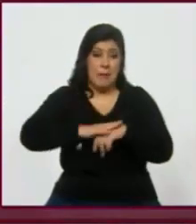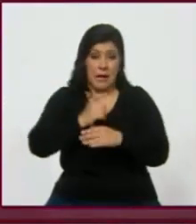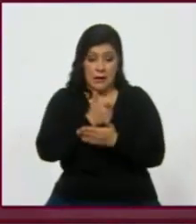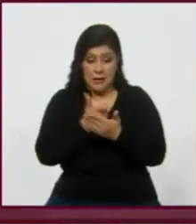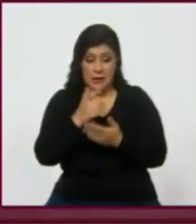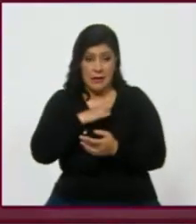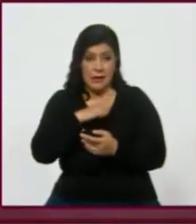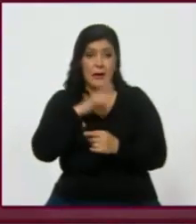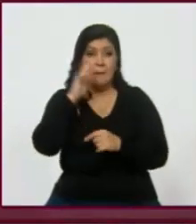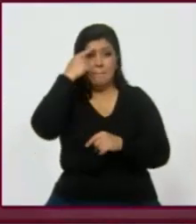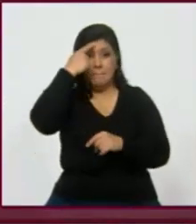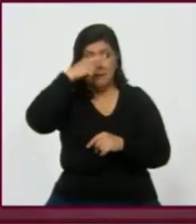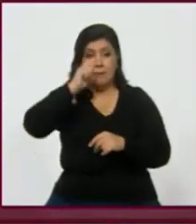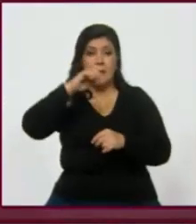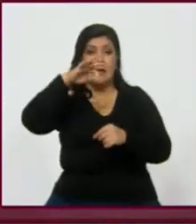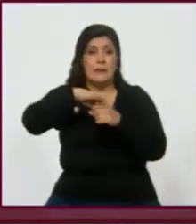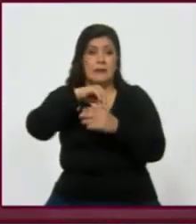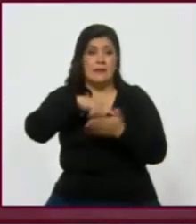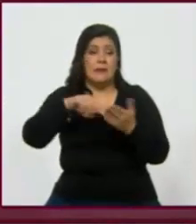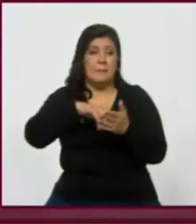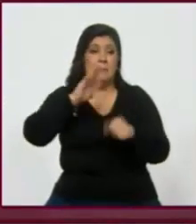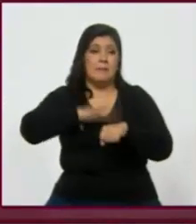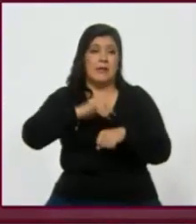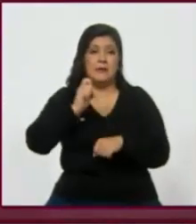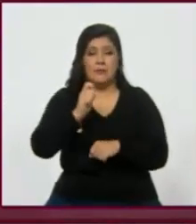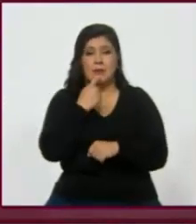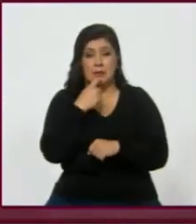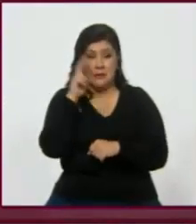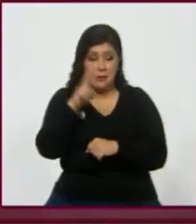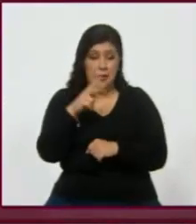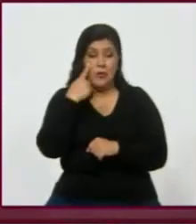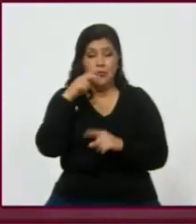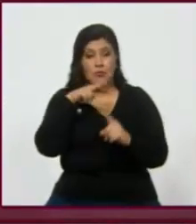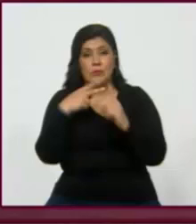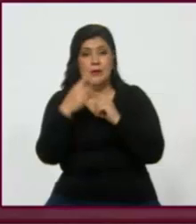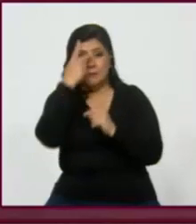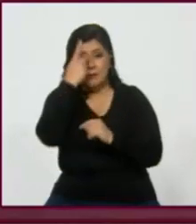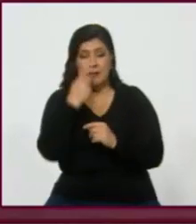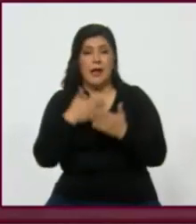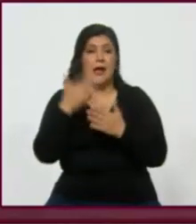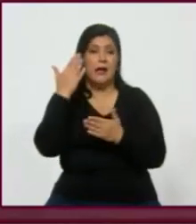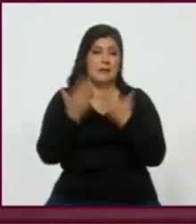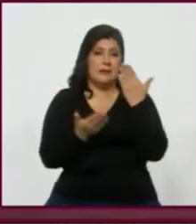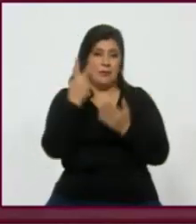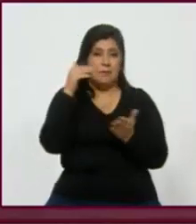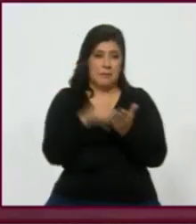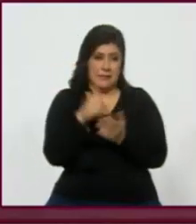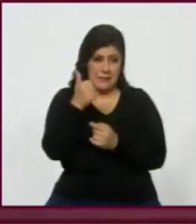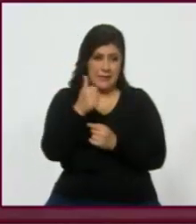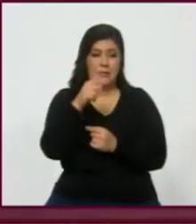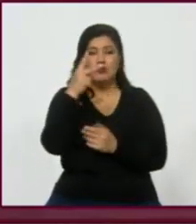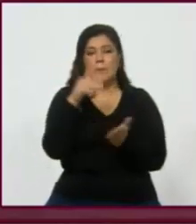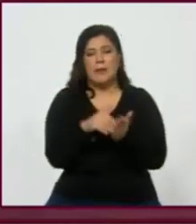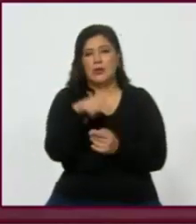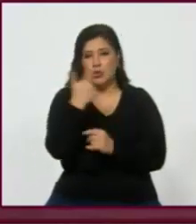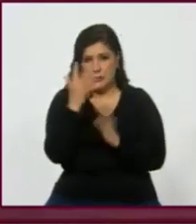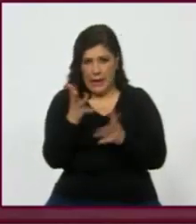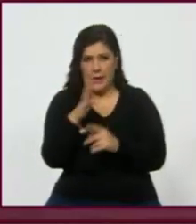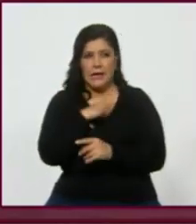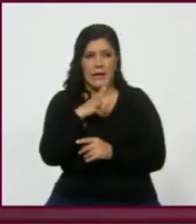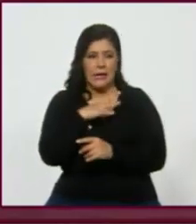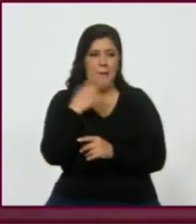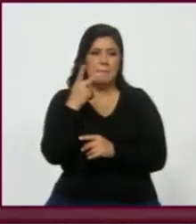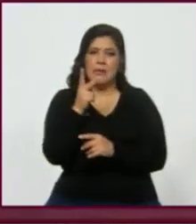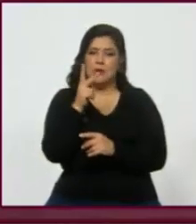más vota por López Obrador. Mira nomás. Cambió completamente su perfil comparado con 2006. En 2012 ya lo tenía, pero no con